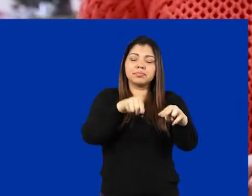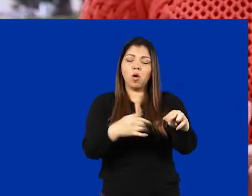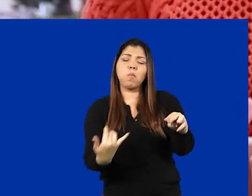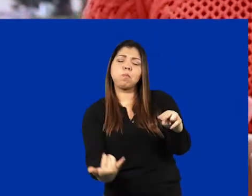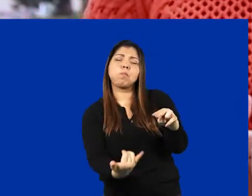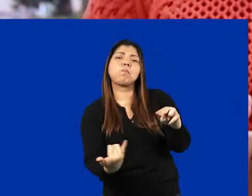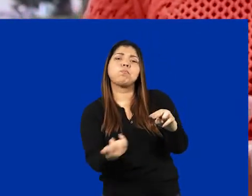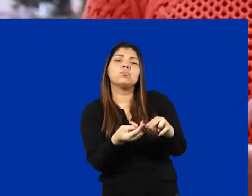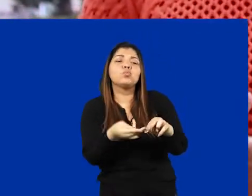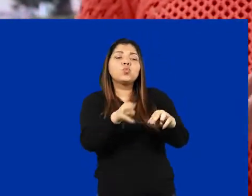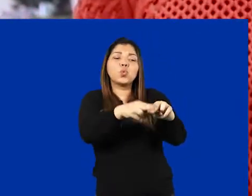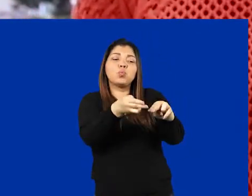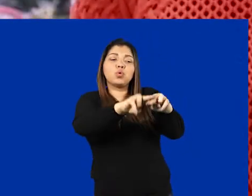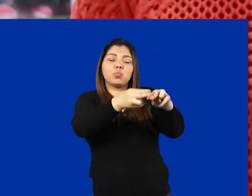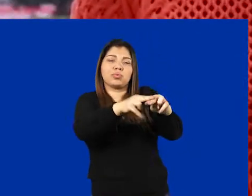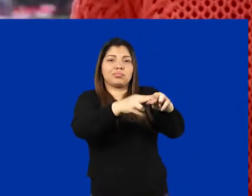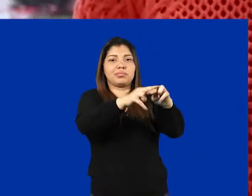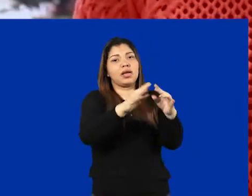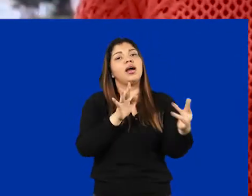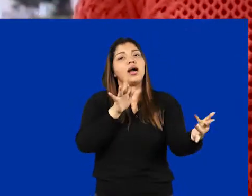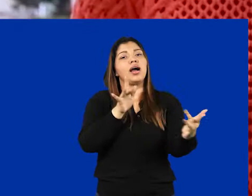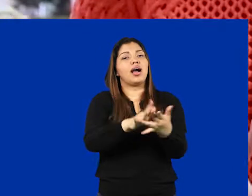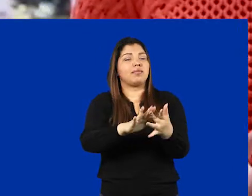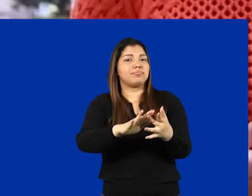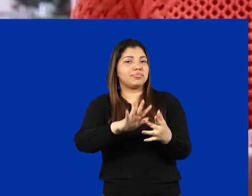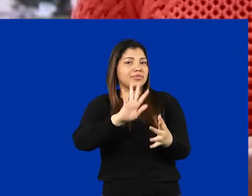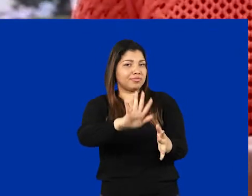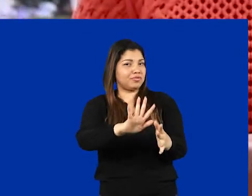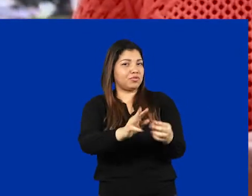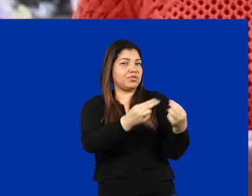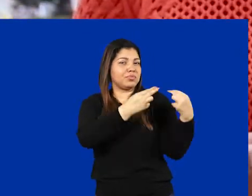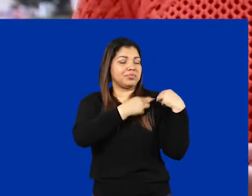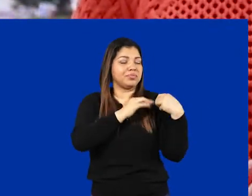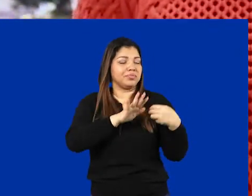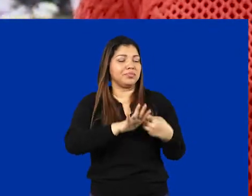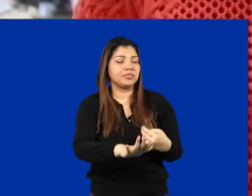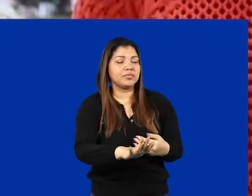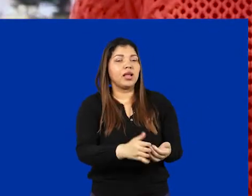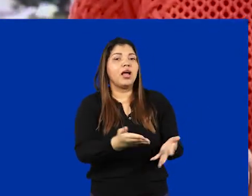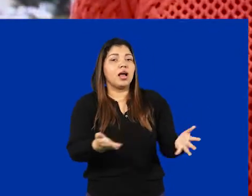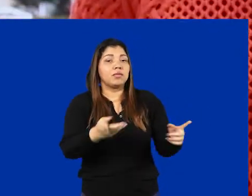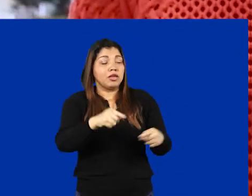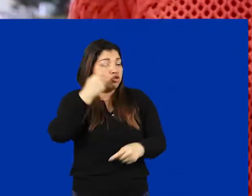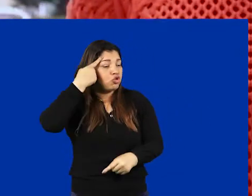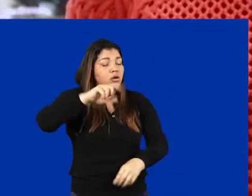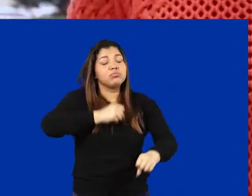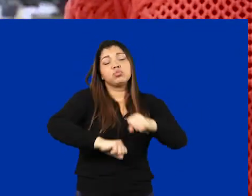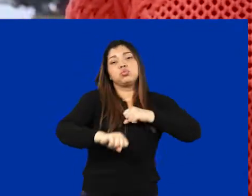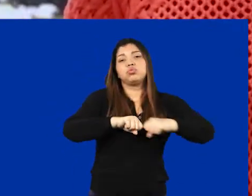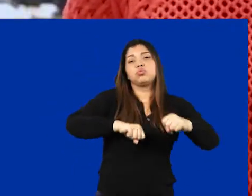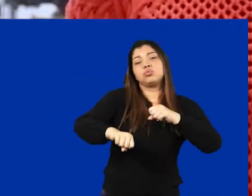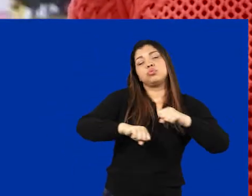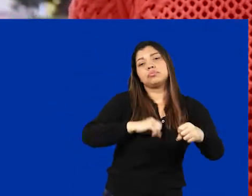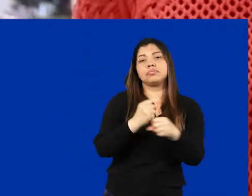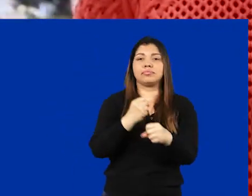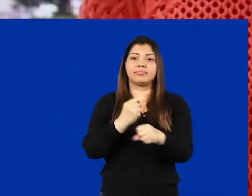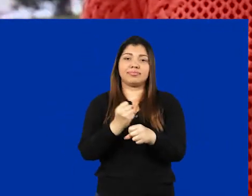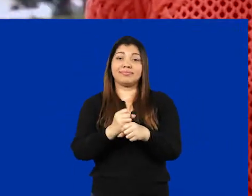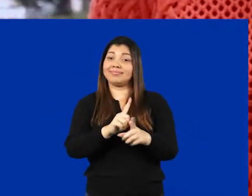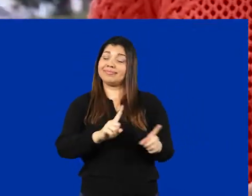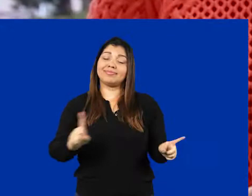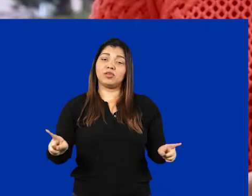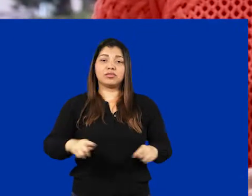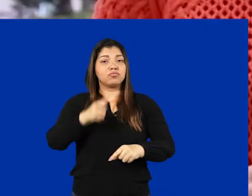reservas de estabilización causadas con recursos propios de la sociedad administradora. Estas entidades además son sujetas de inspección y